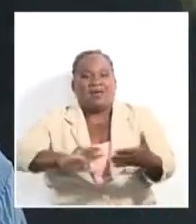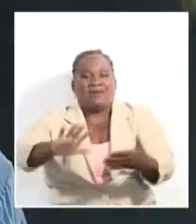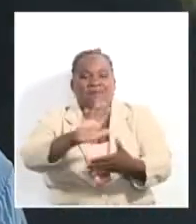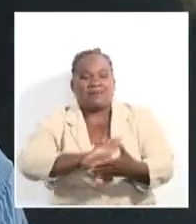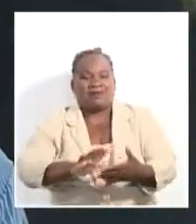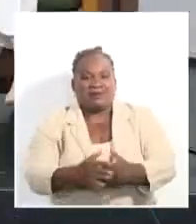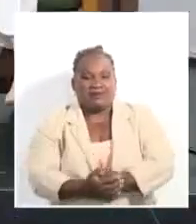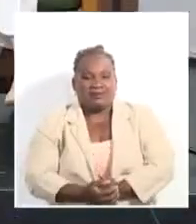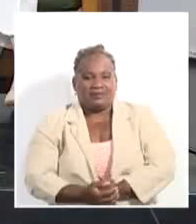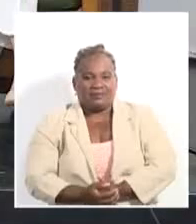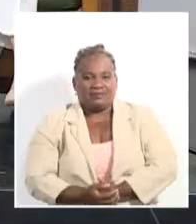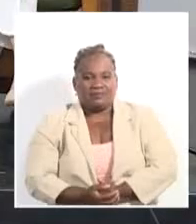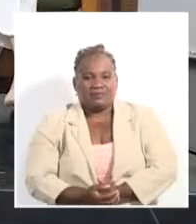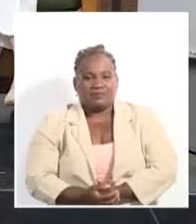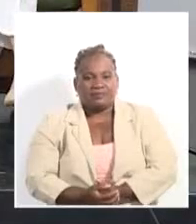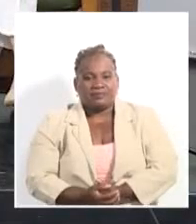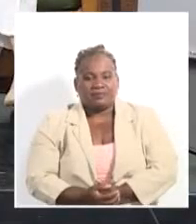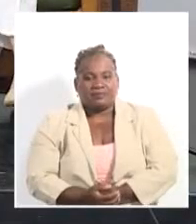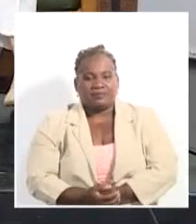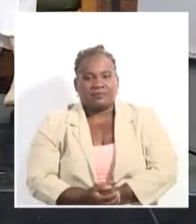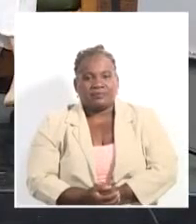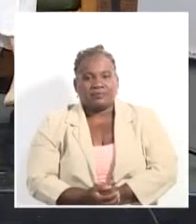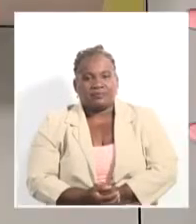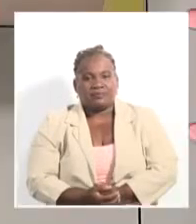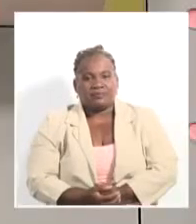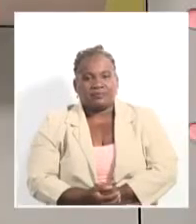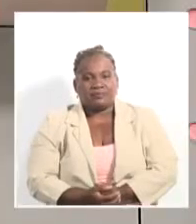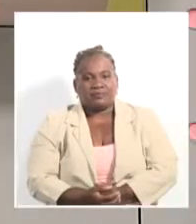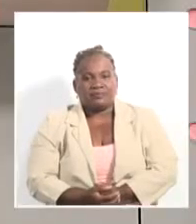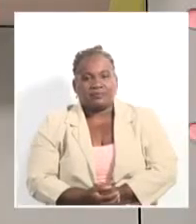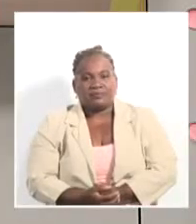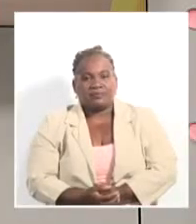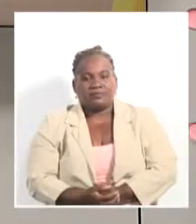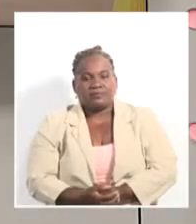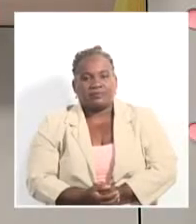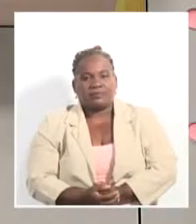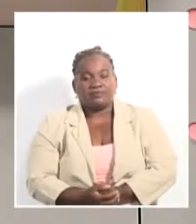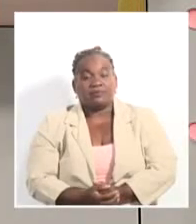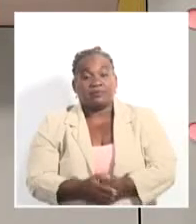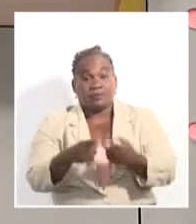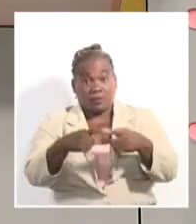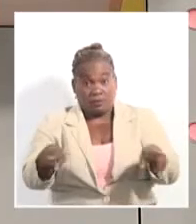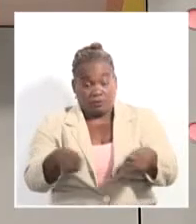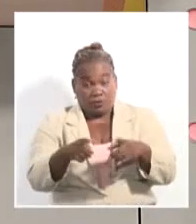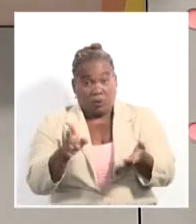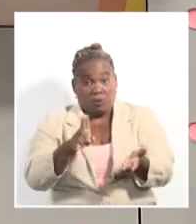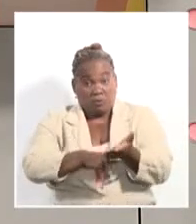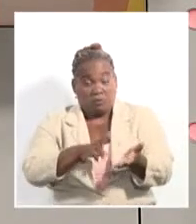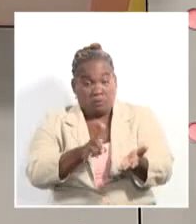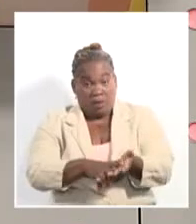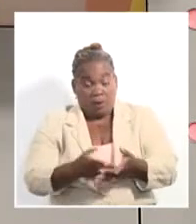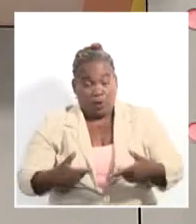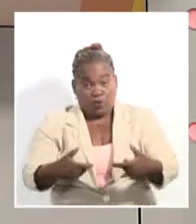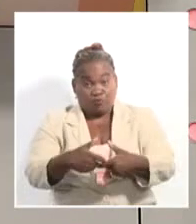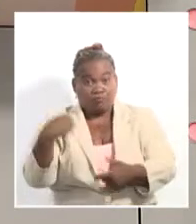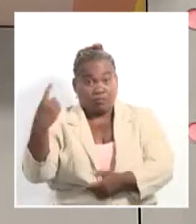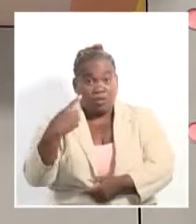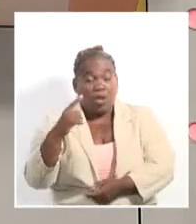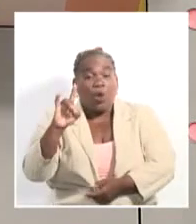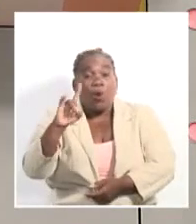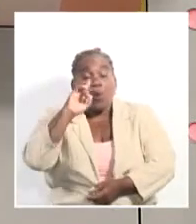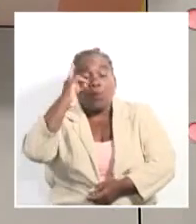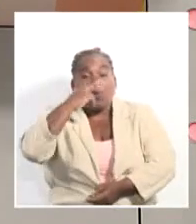Noafae, Sistema Informativo de la Televisión Cubana. Los músicos miembros del Consejo Nacional de la UNIAC